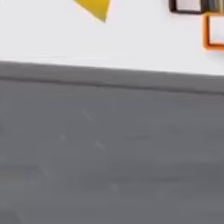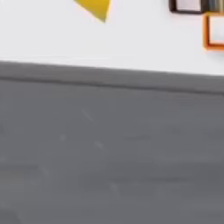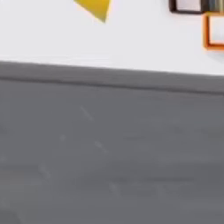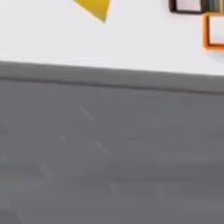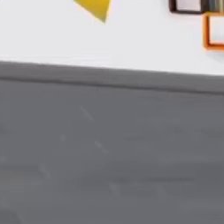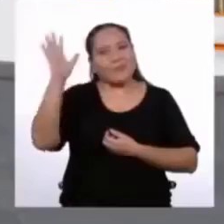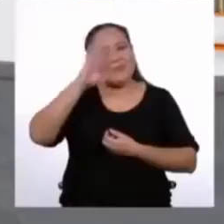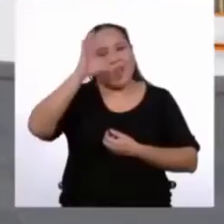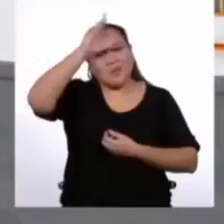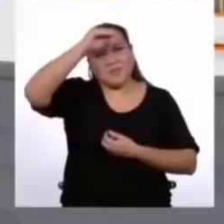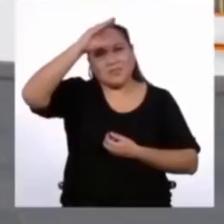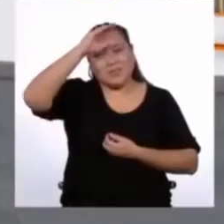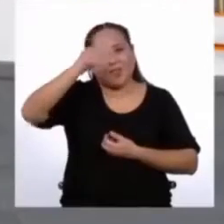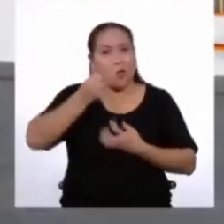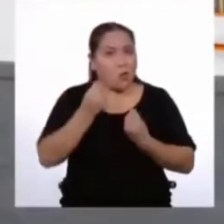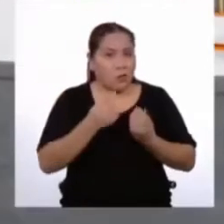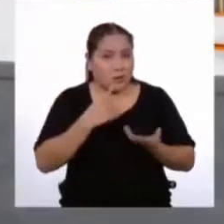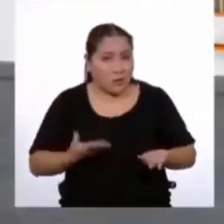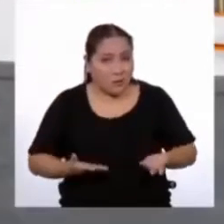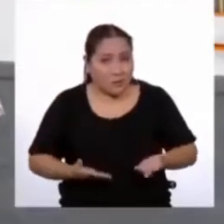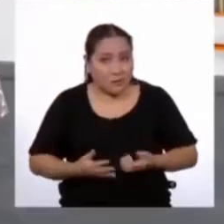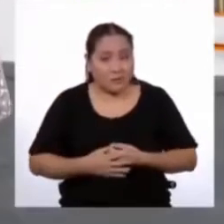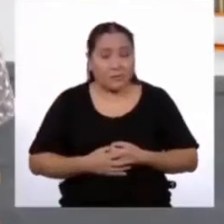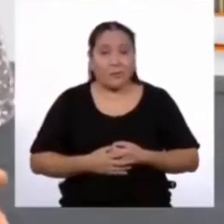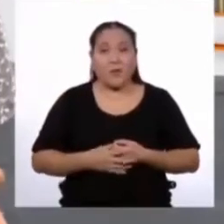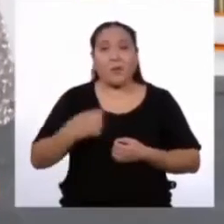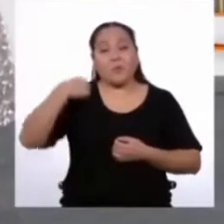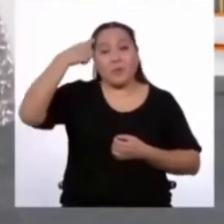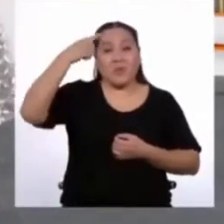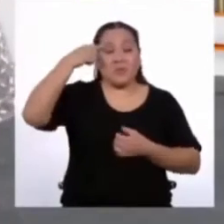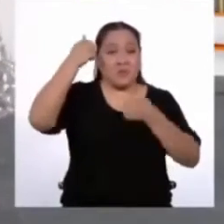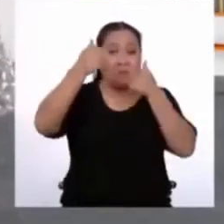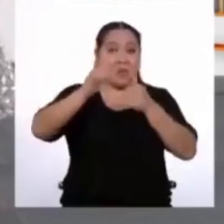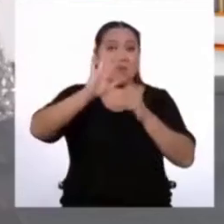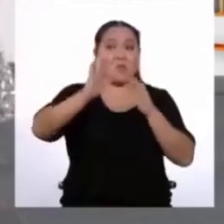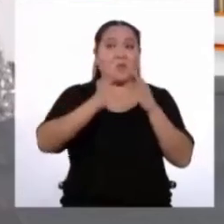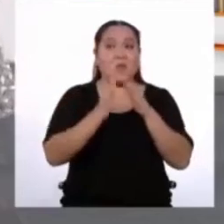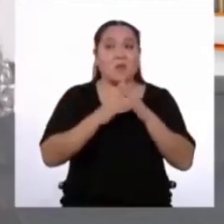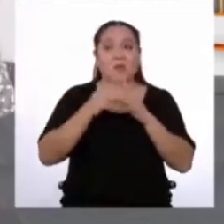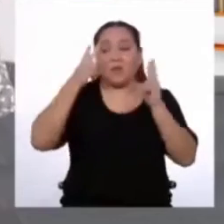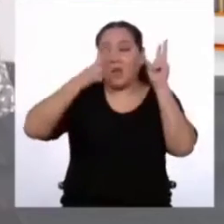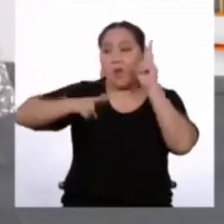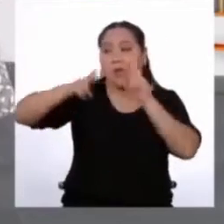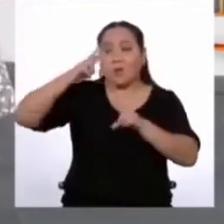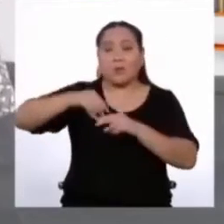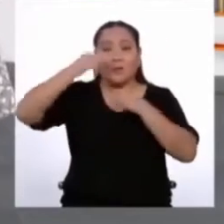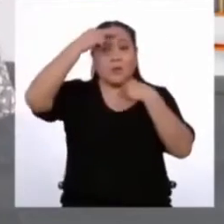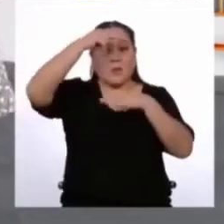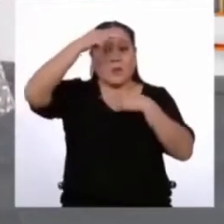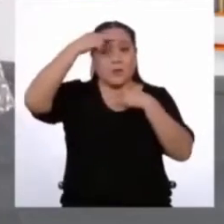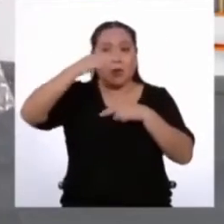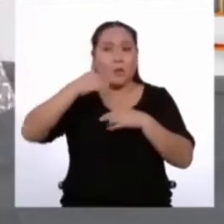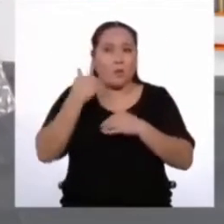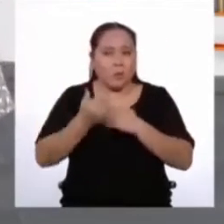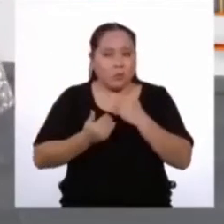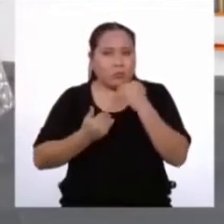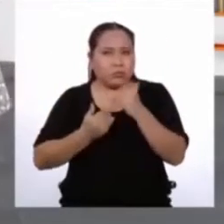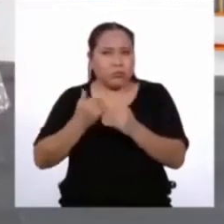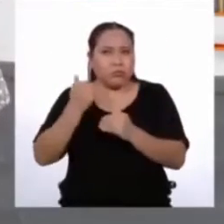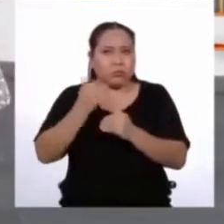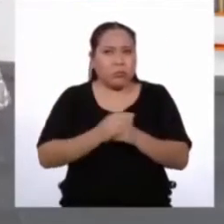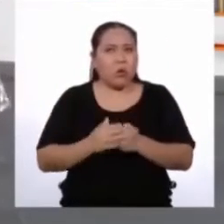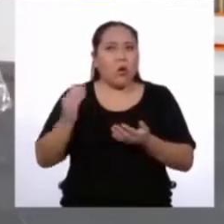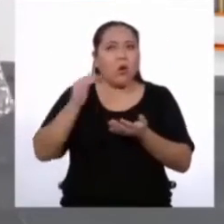Hola chicas y chicos, ¿cómo les va? Seguramente todo bien por casa. ¿Han visto en las noticias que poco a poco se están